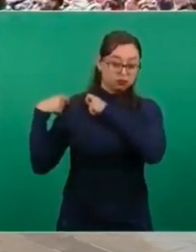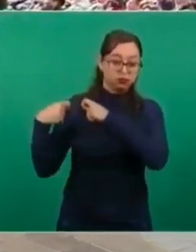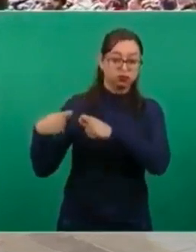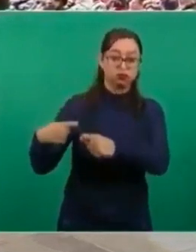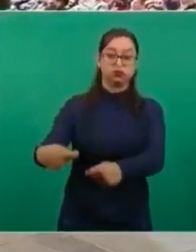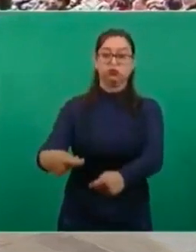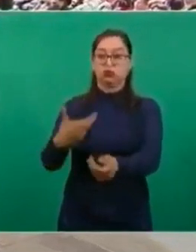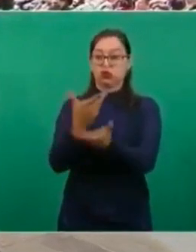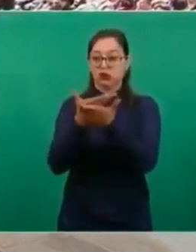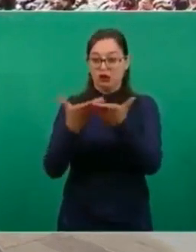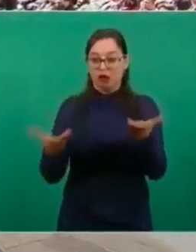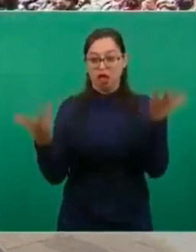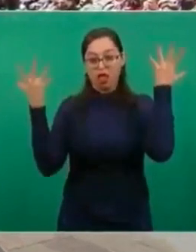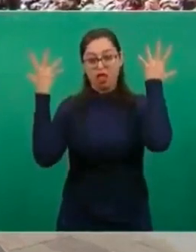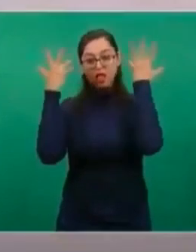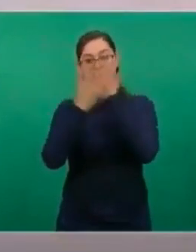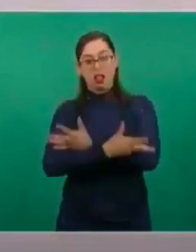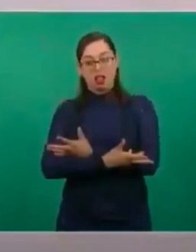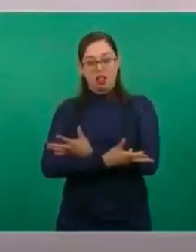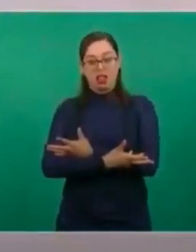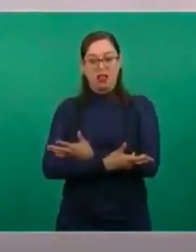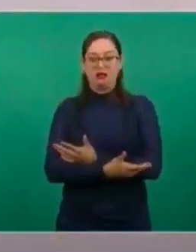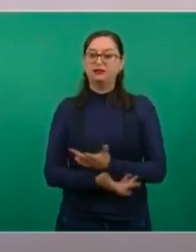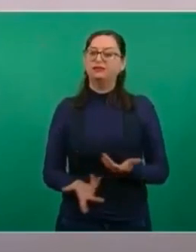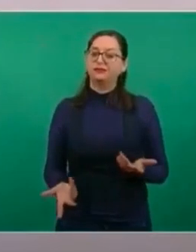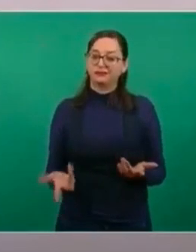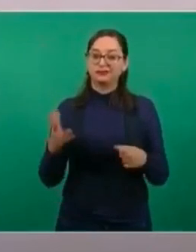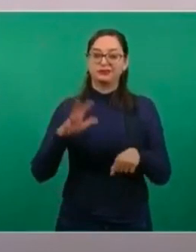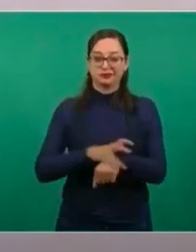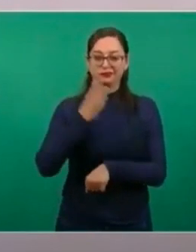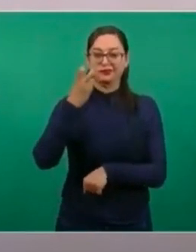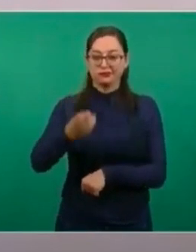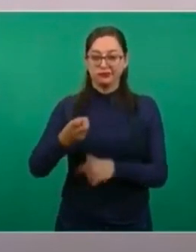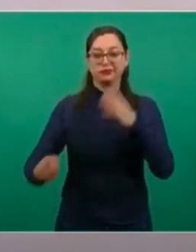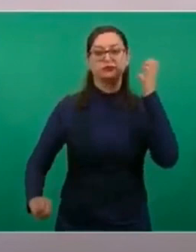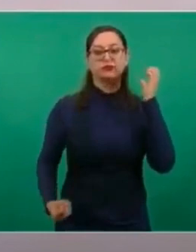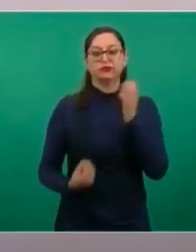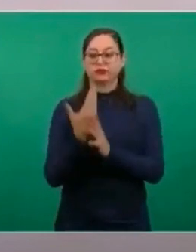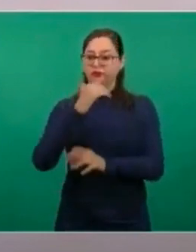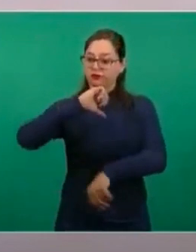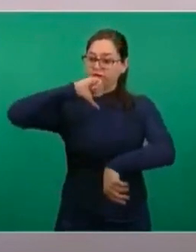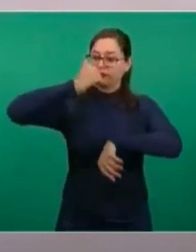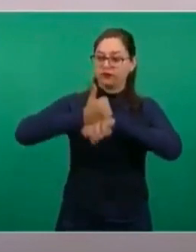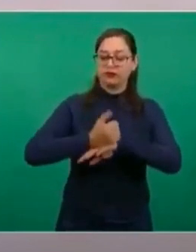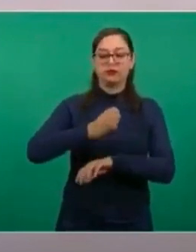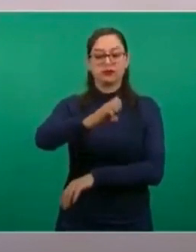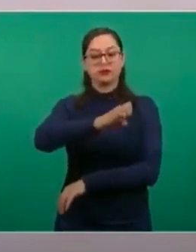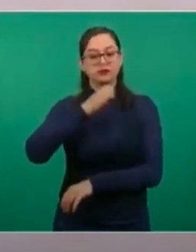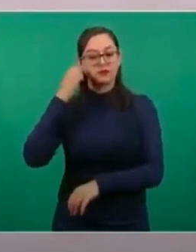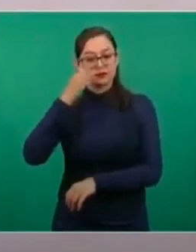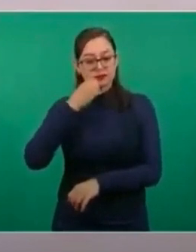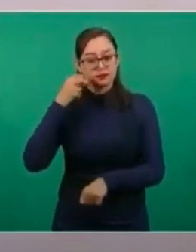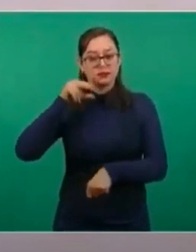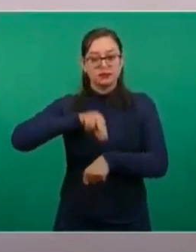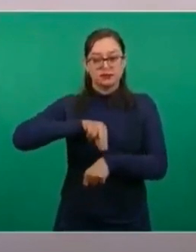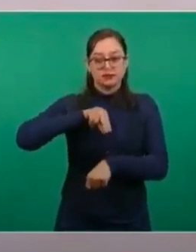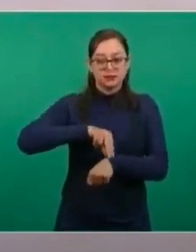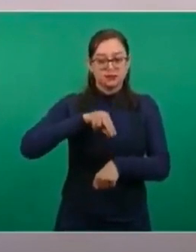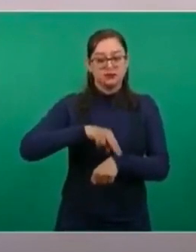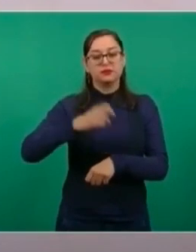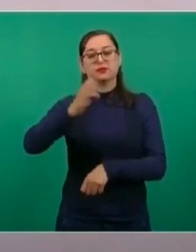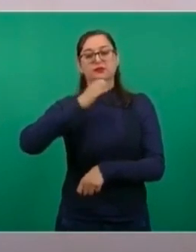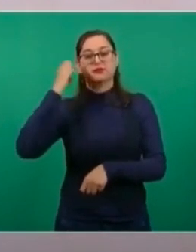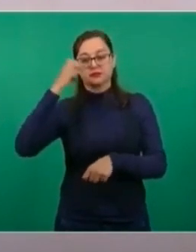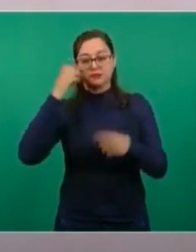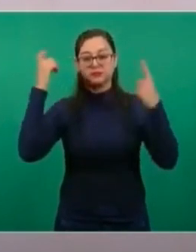Por eso se están creando escuelas de medicina, por eso se están creando escuelas de